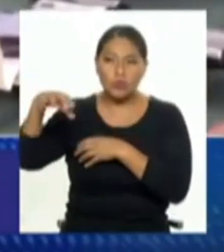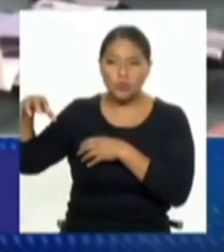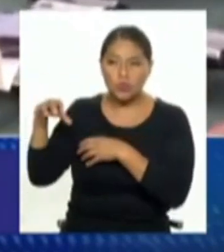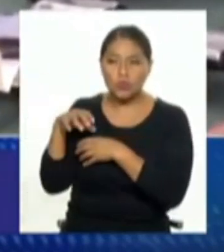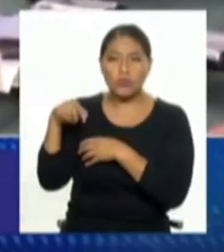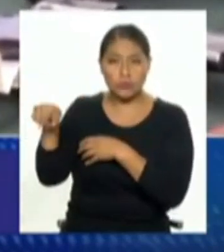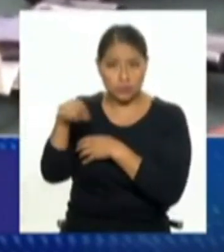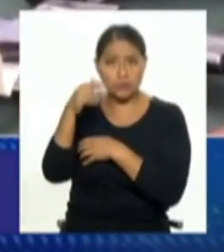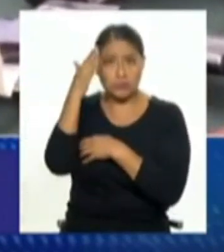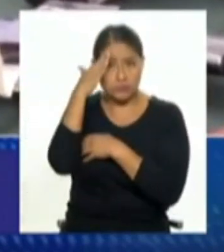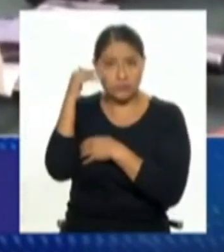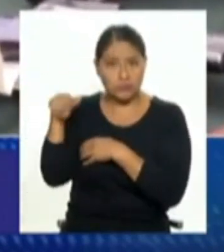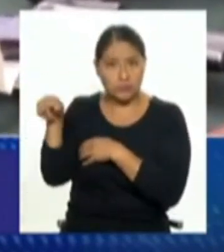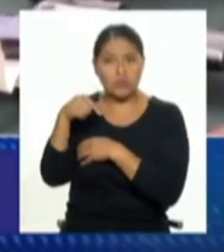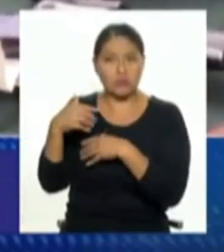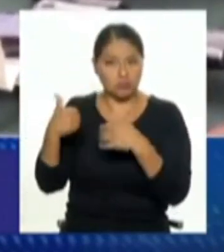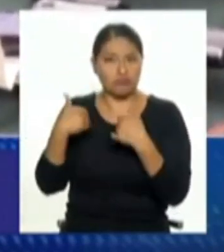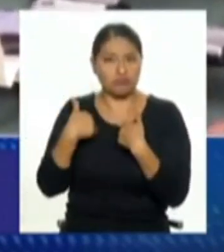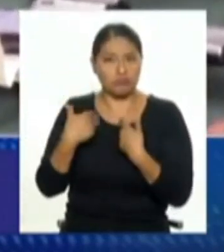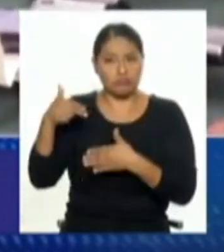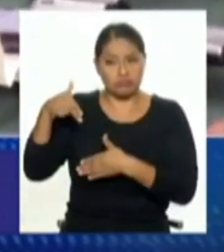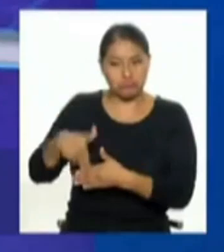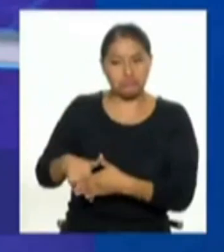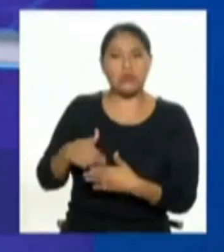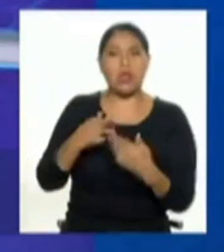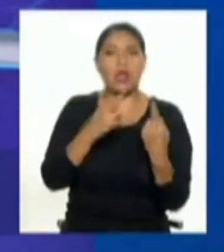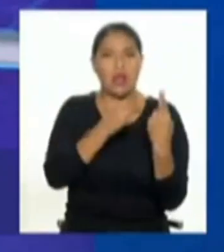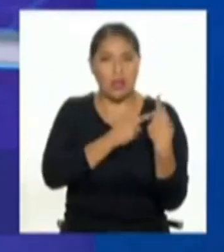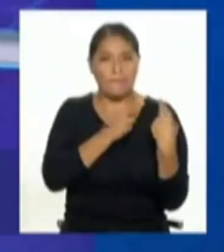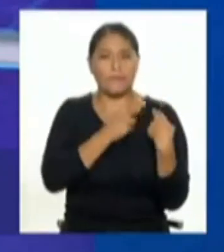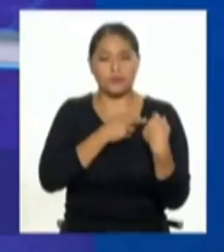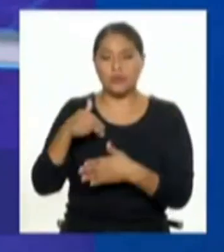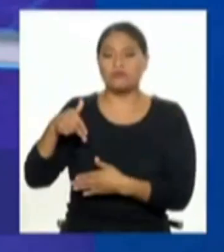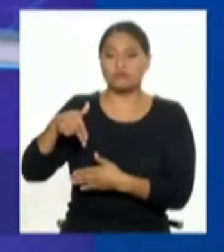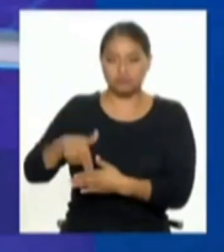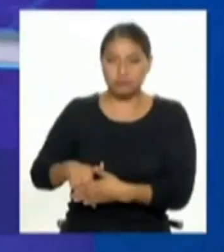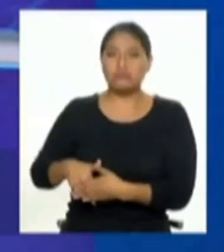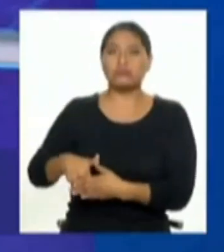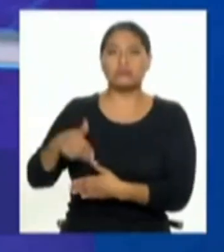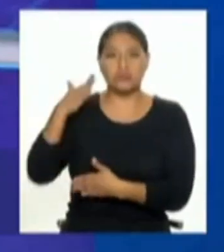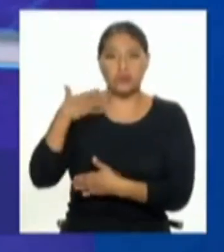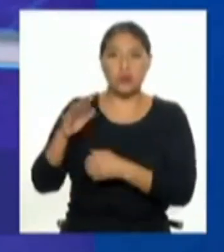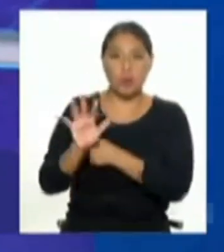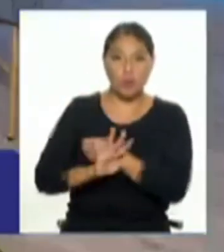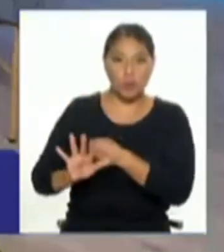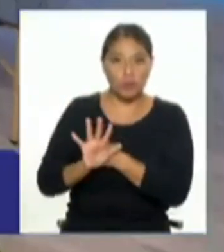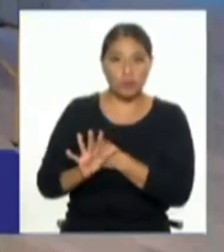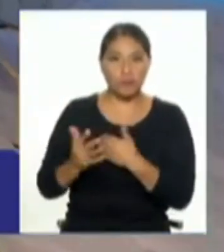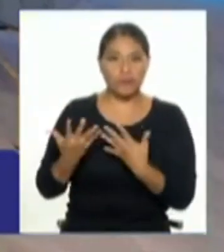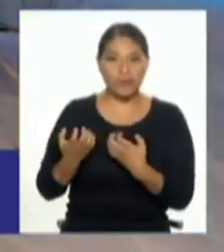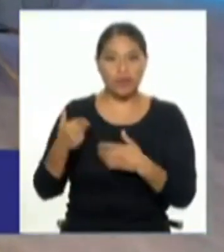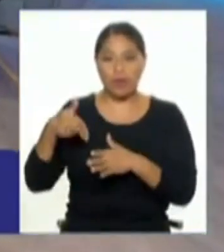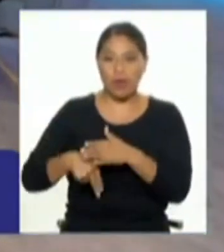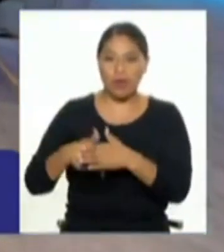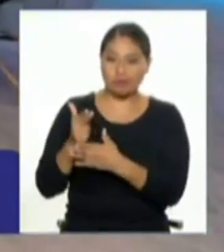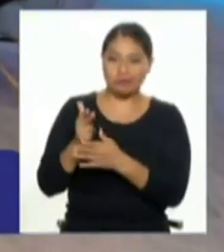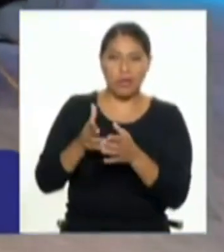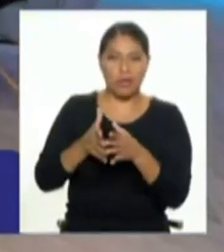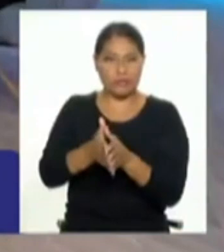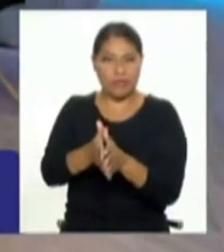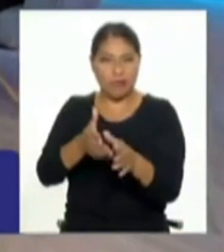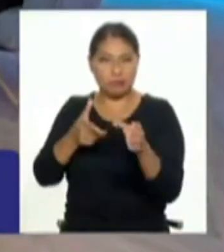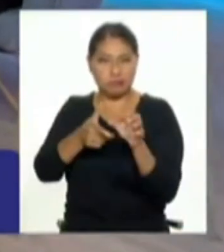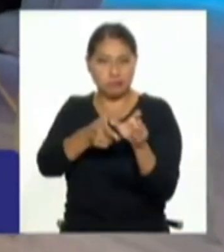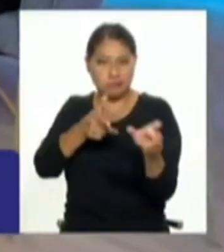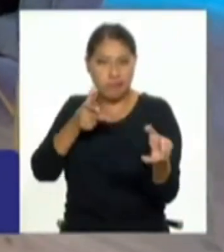grupos de gente que sí tenían un uso responsable, sus miembros no tenían mayor problema, porque quieren más y mejores armas, más grandes, con